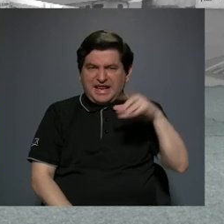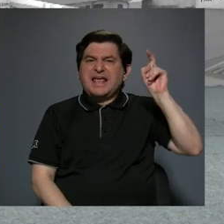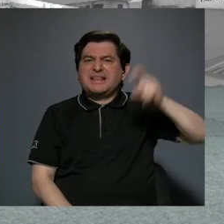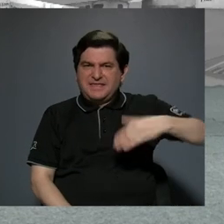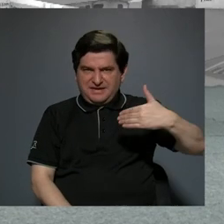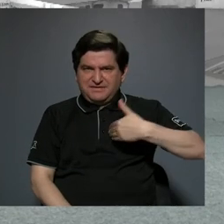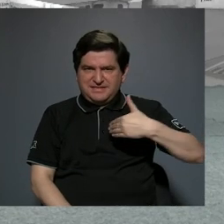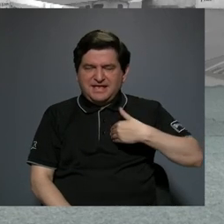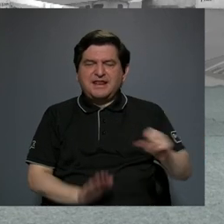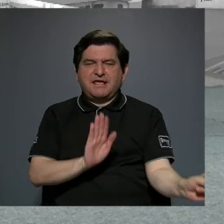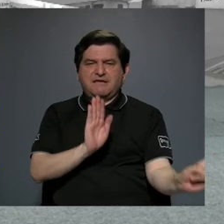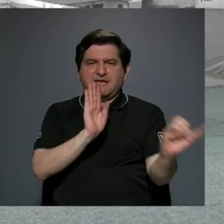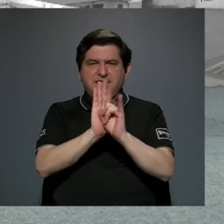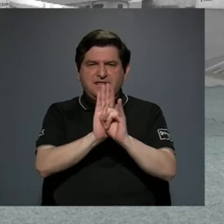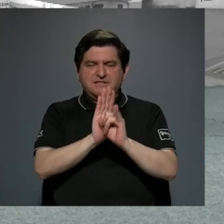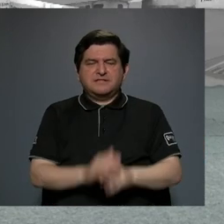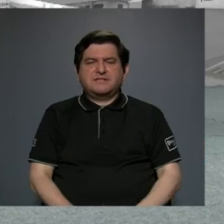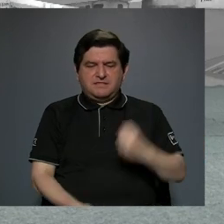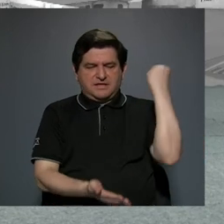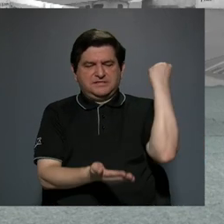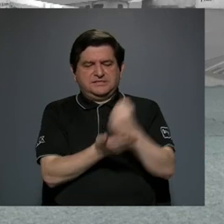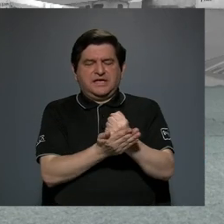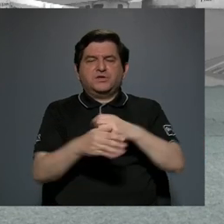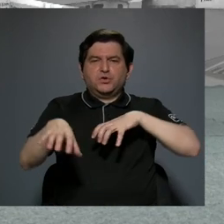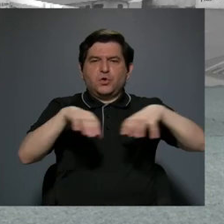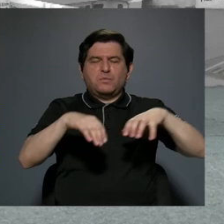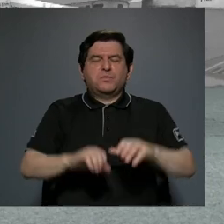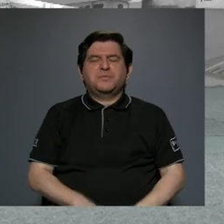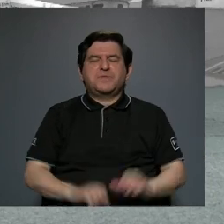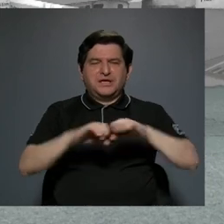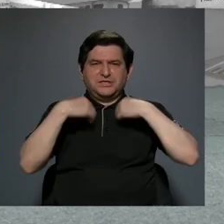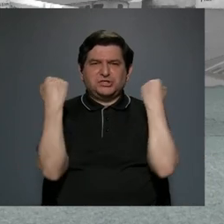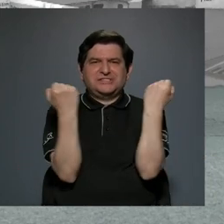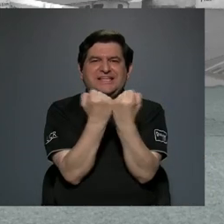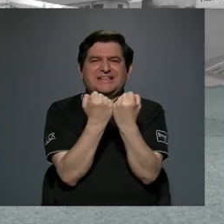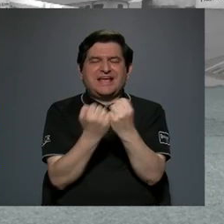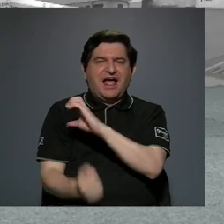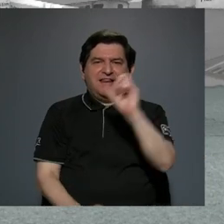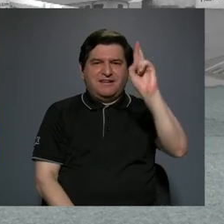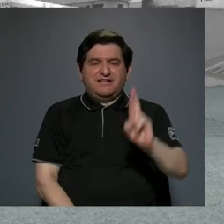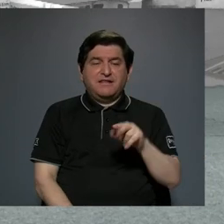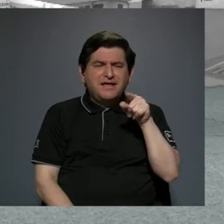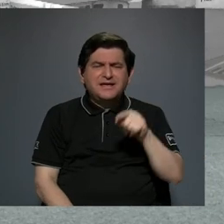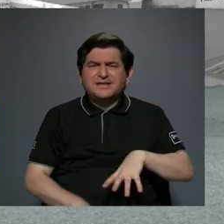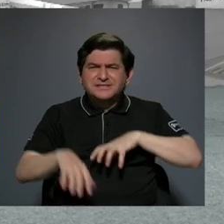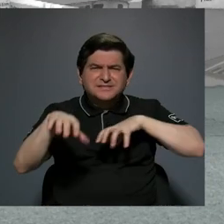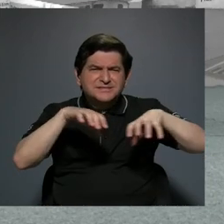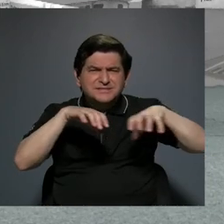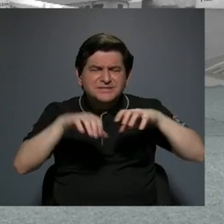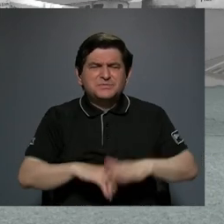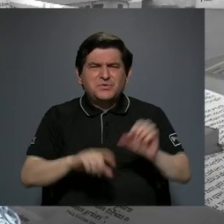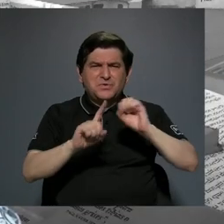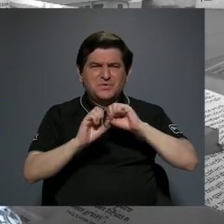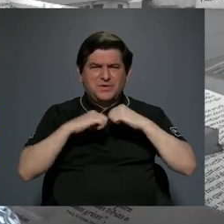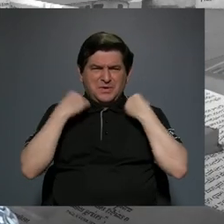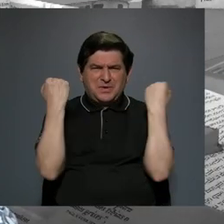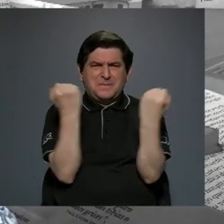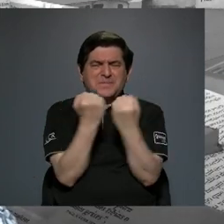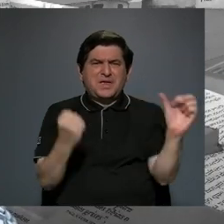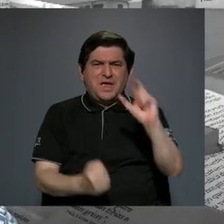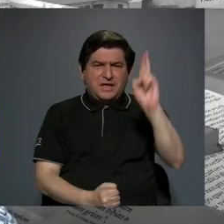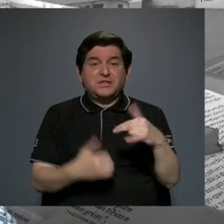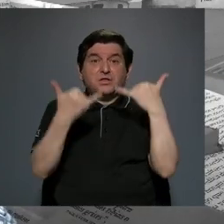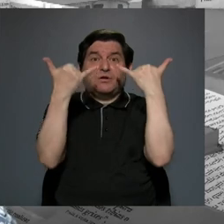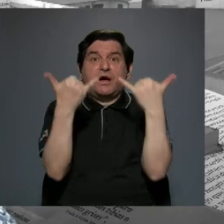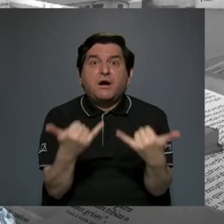una identidad, un sello que es del movimiento sindical costarricense. Ese movimiento sindical costarricense en este momento